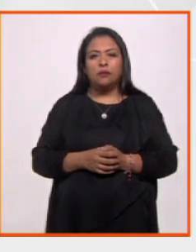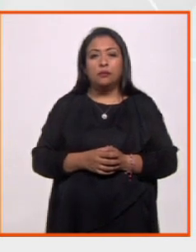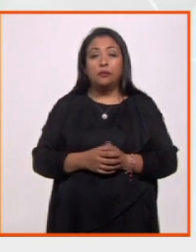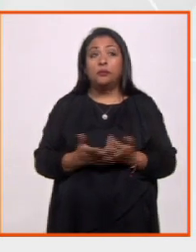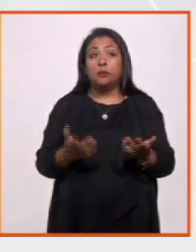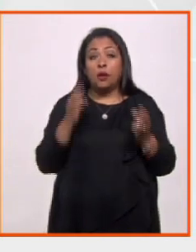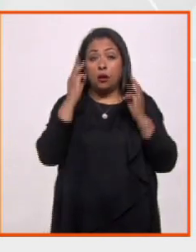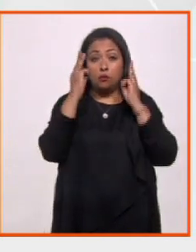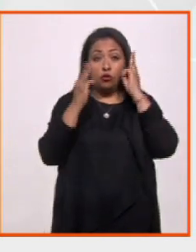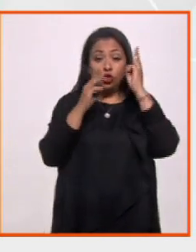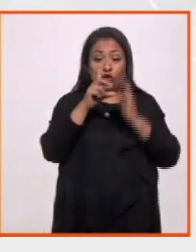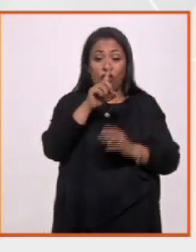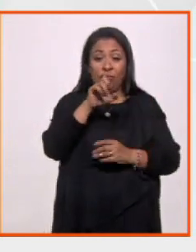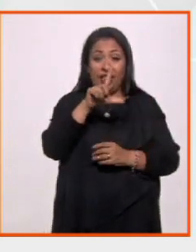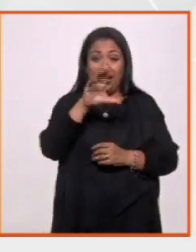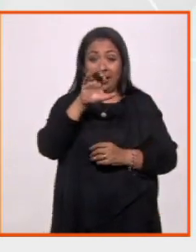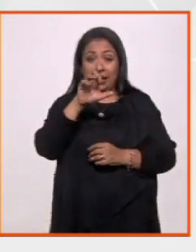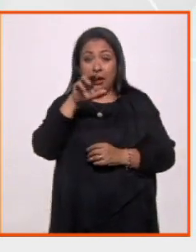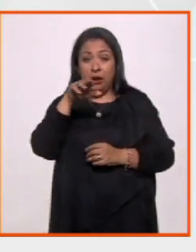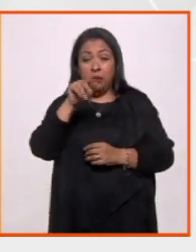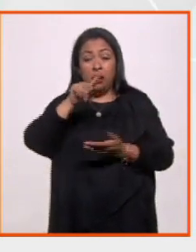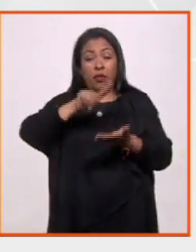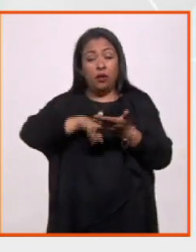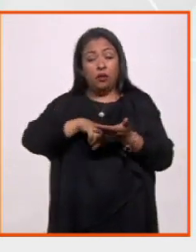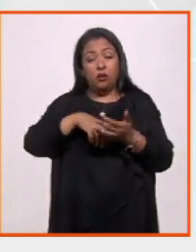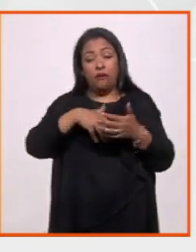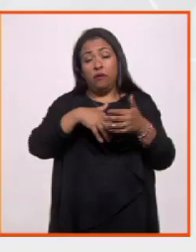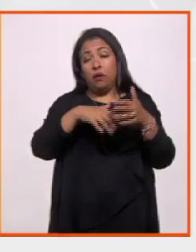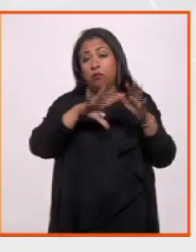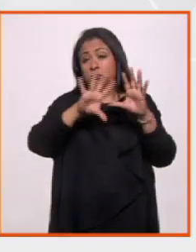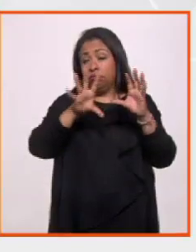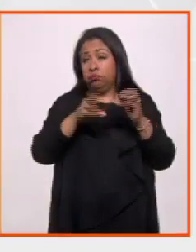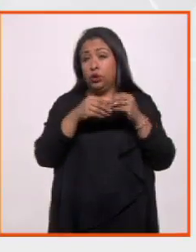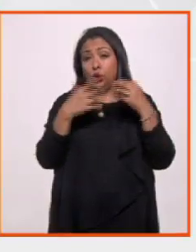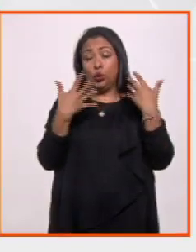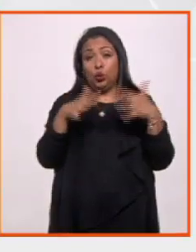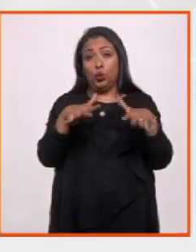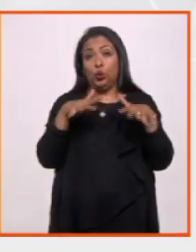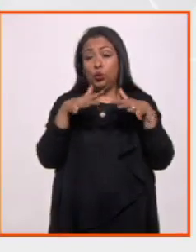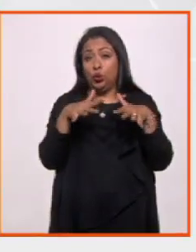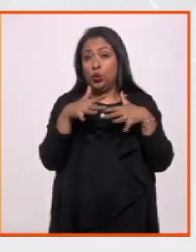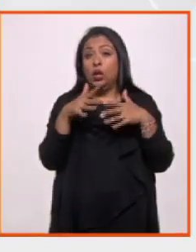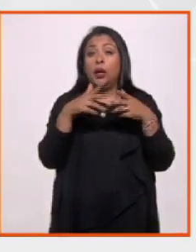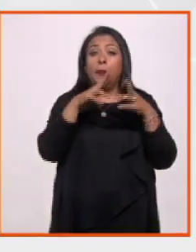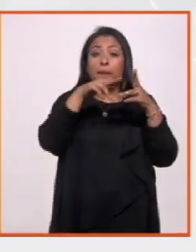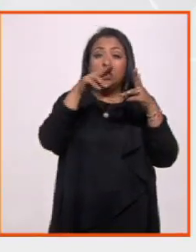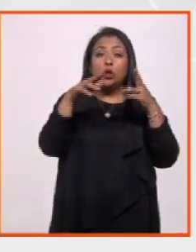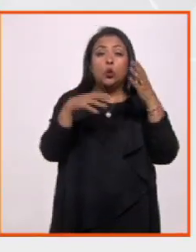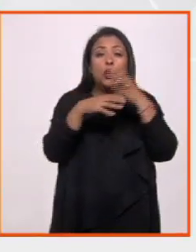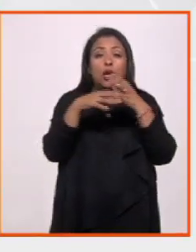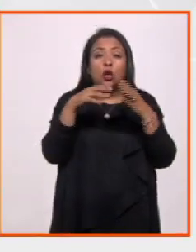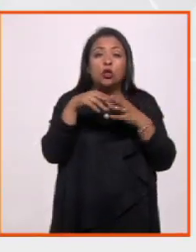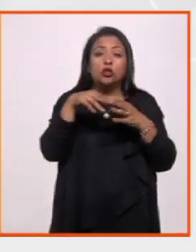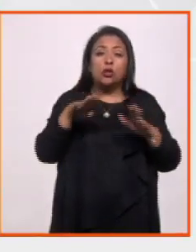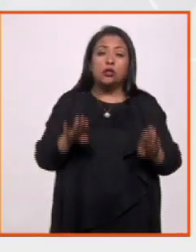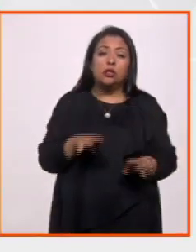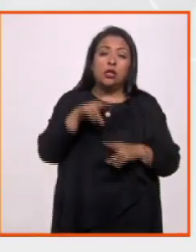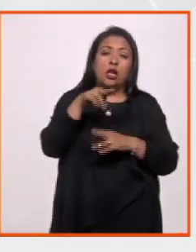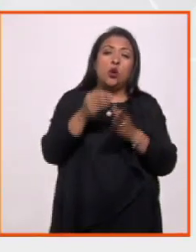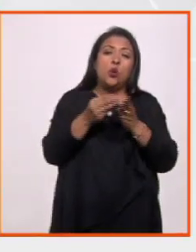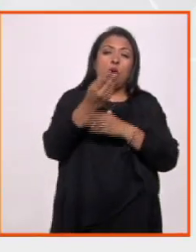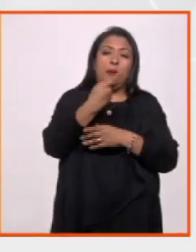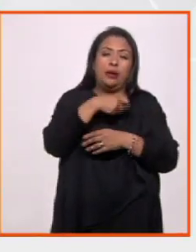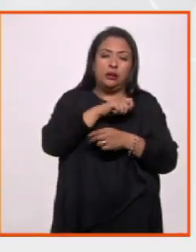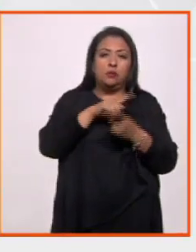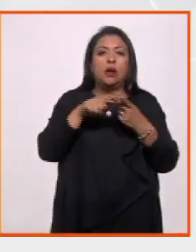El Museo del Carmen tiene una colección realmente impresionante de pintura, de objetos novohispanos. Hay obras de